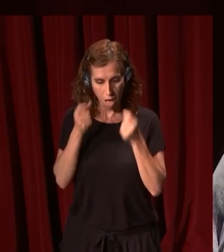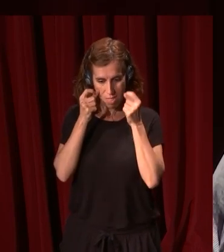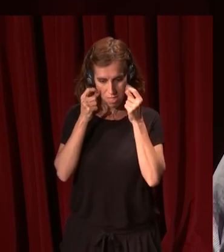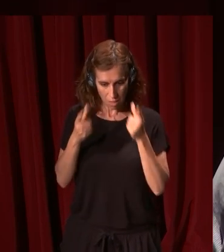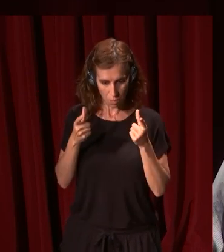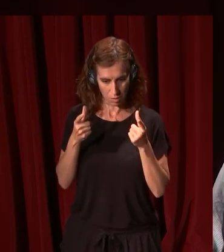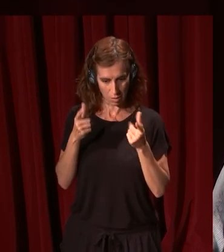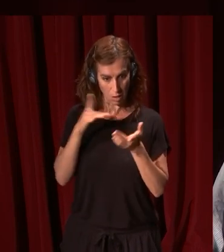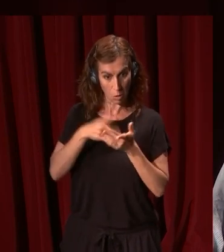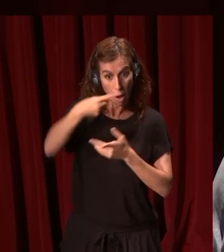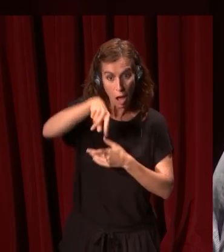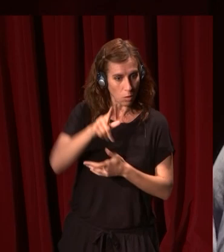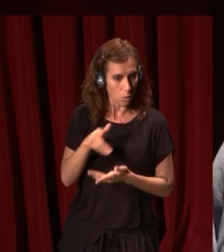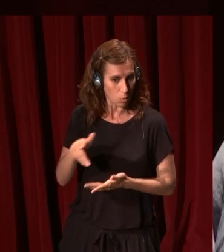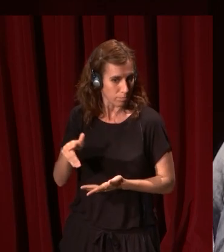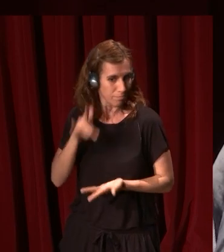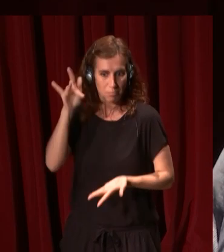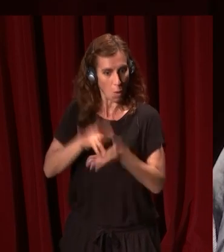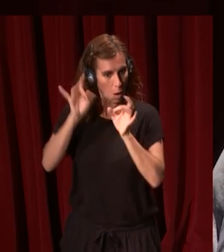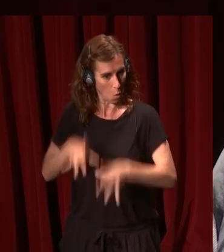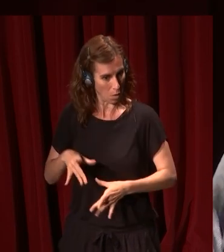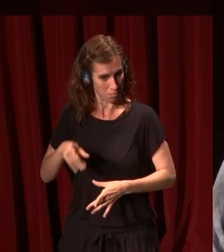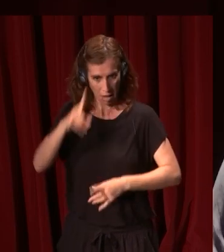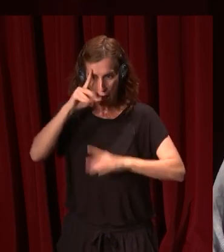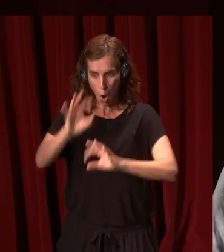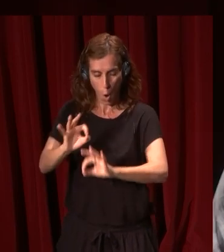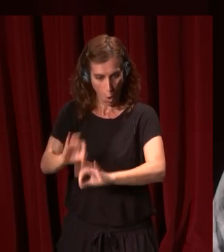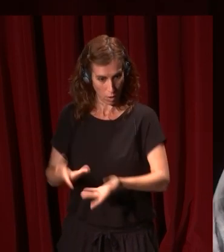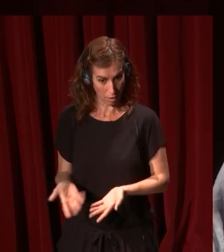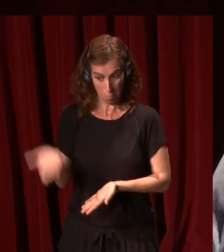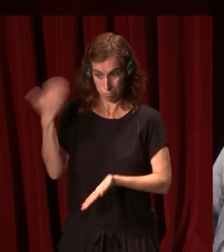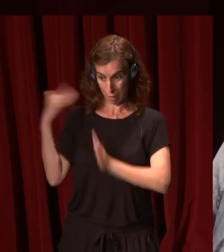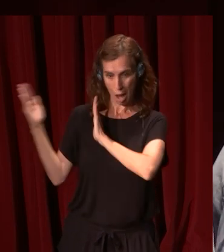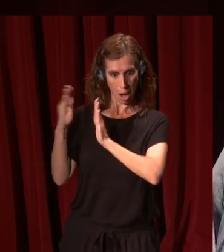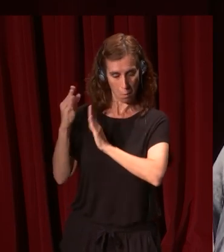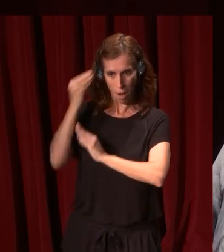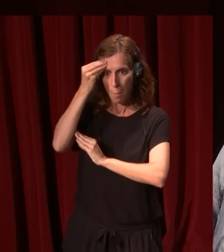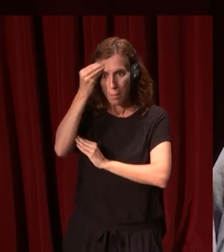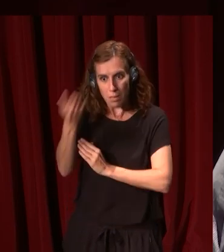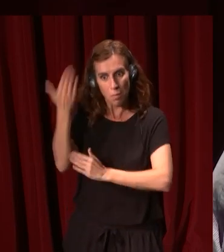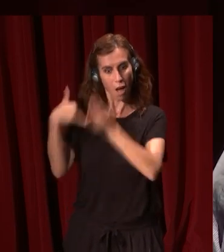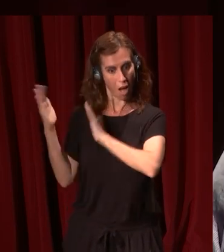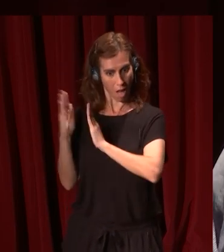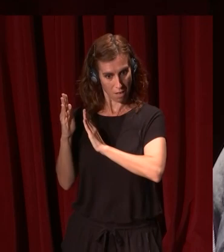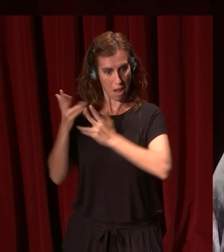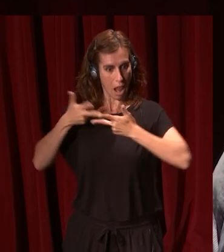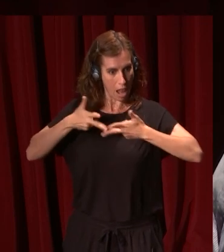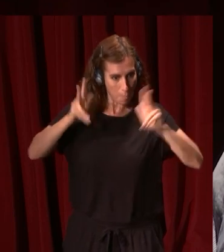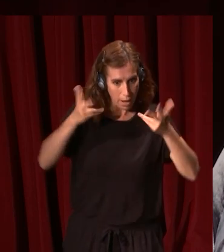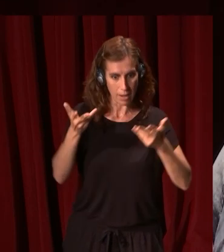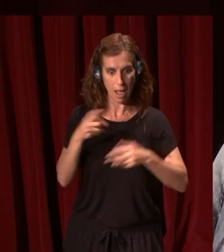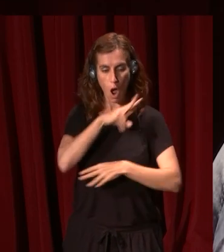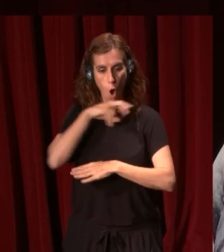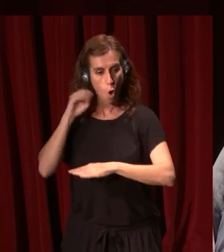de que no se hubiese pasado lo mismo a todos. Era sentido común, era como se entendían las cosas. Las entendían así los liberales, los